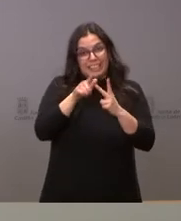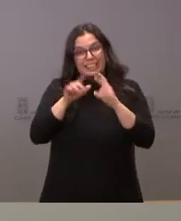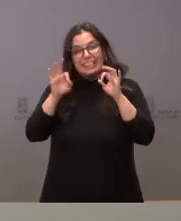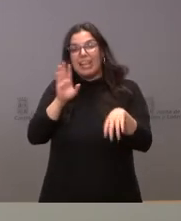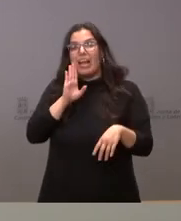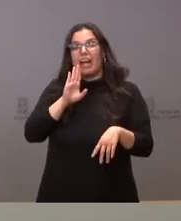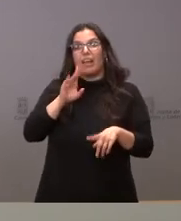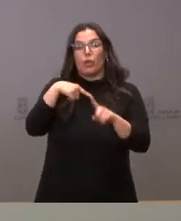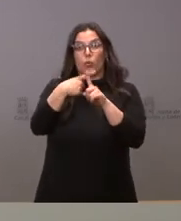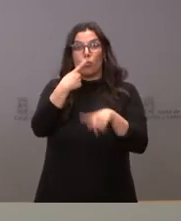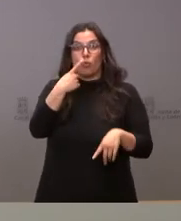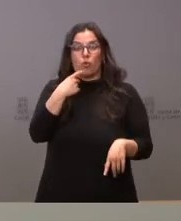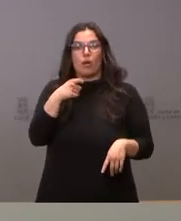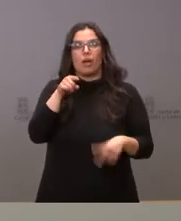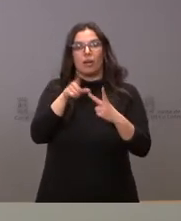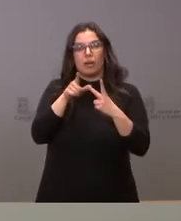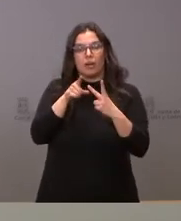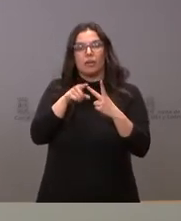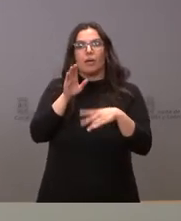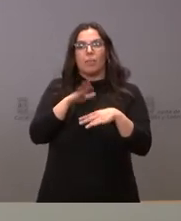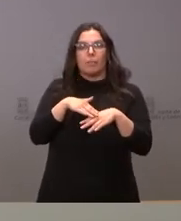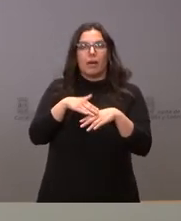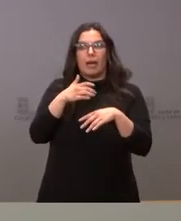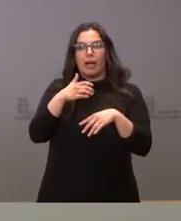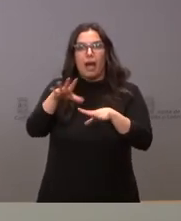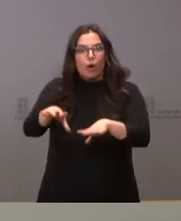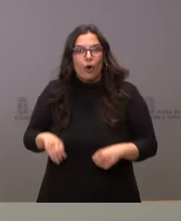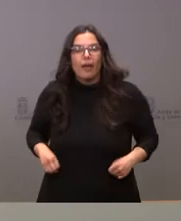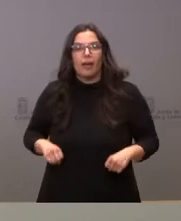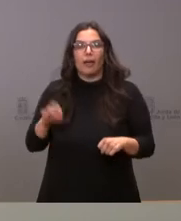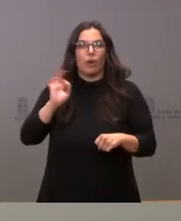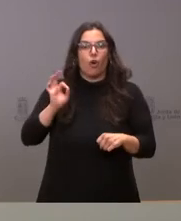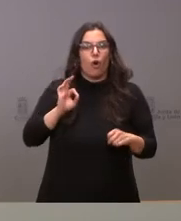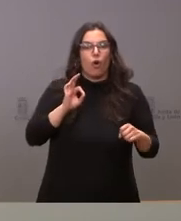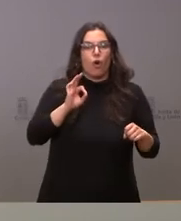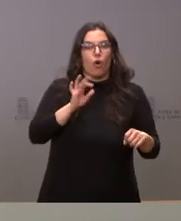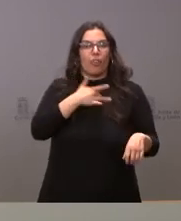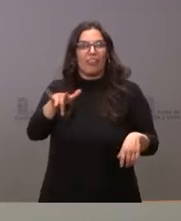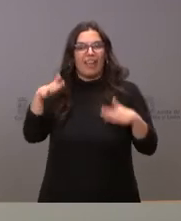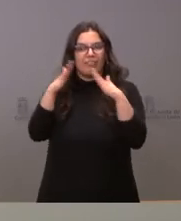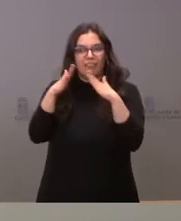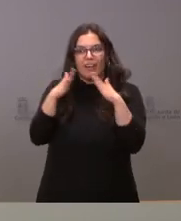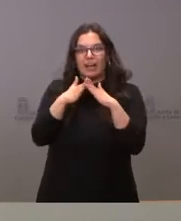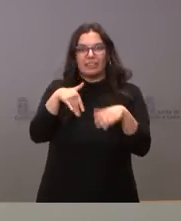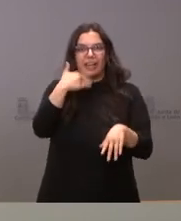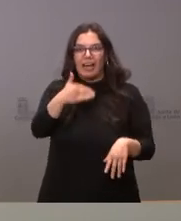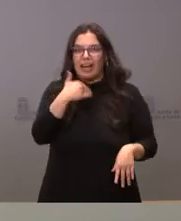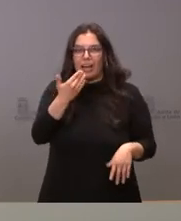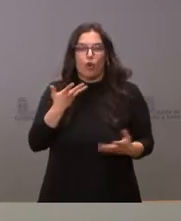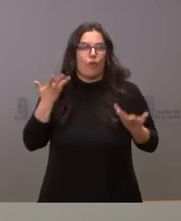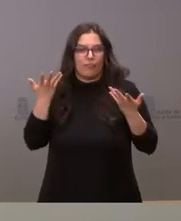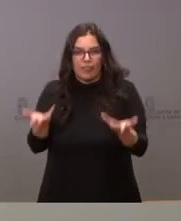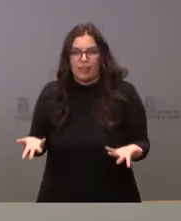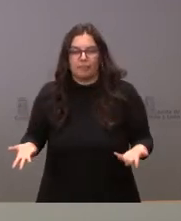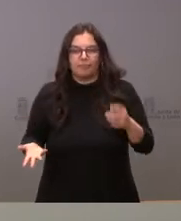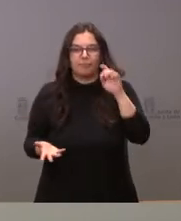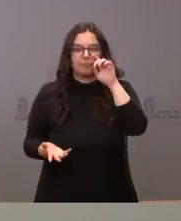les señalé anteriormente en relación con Cruz Roja estamos hablando de las personas que bien quieran acceder a algún tipo de acogimiento familiar, ofrecer en este caso el